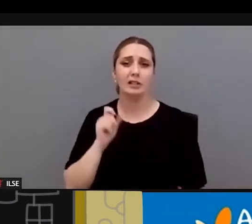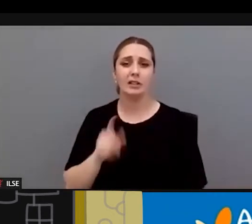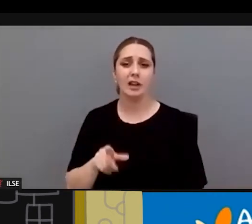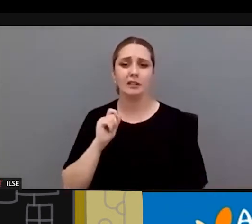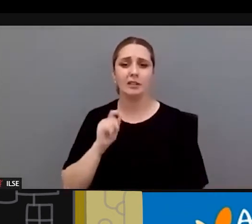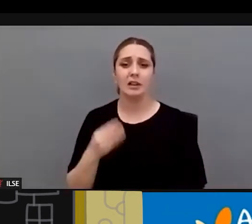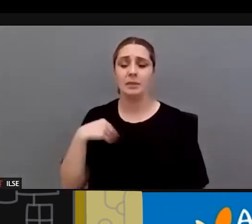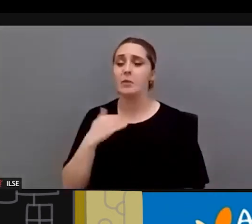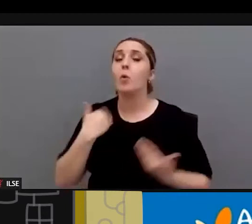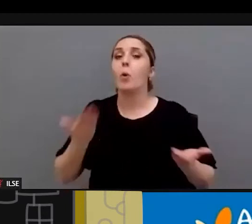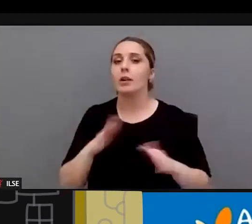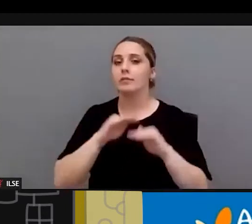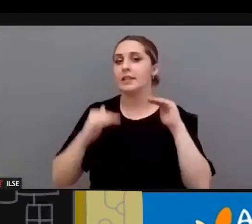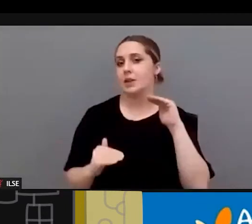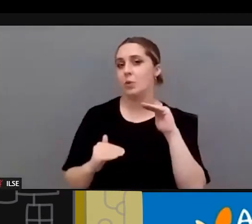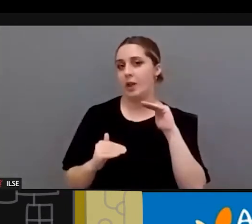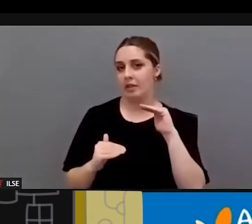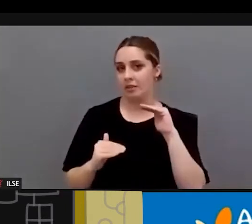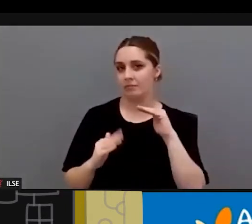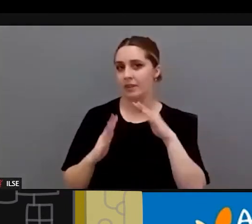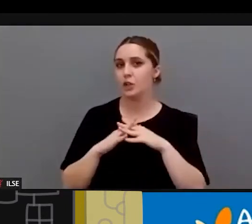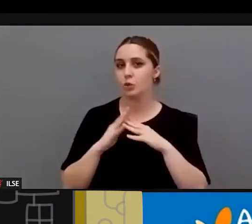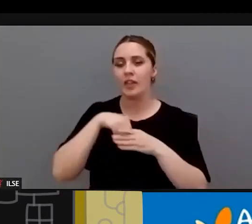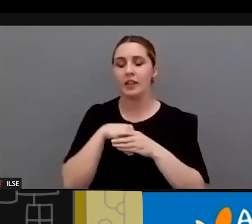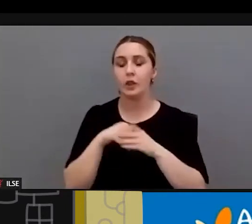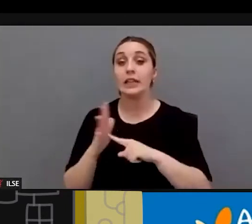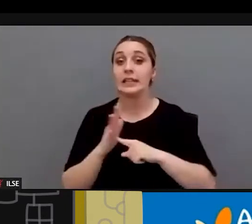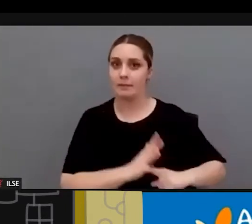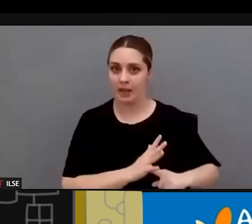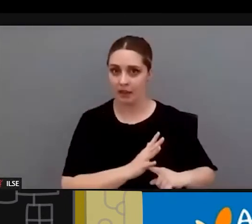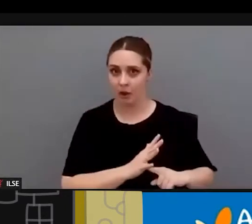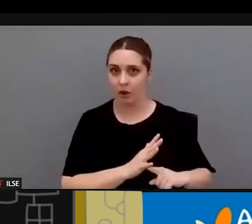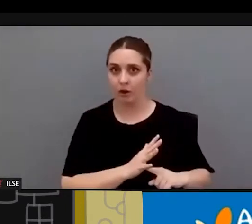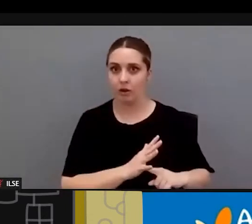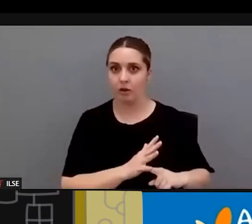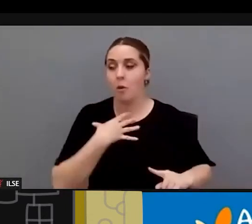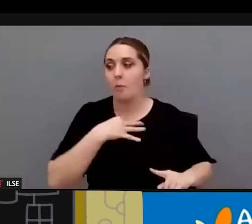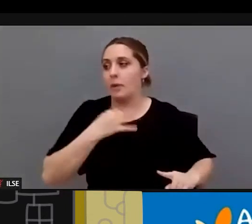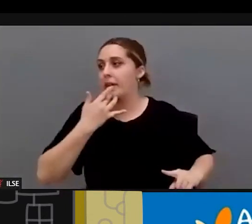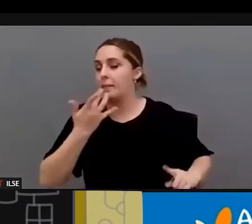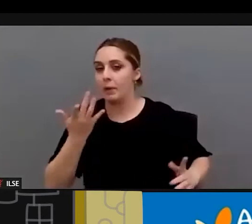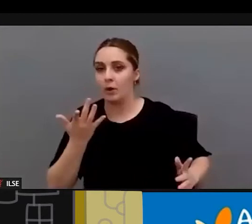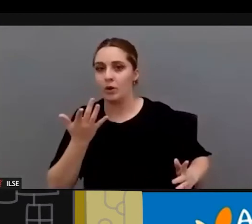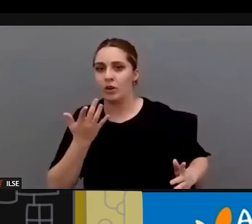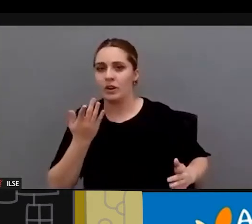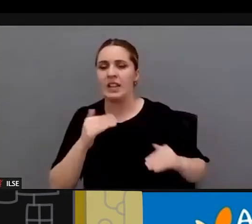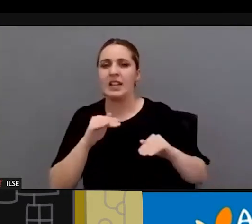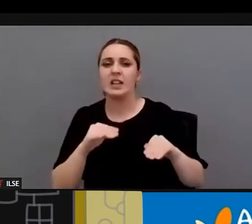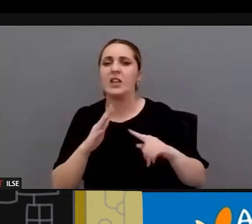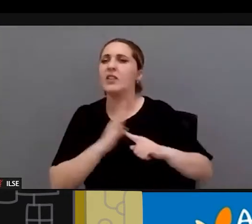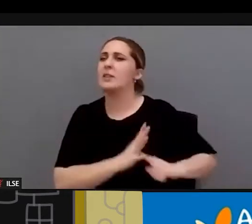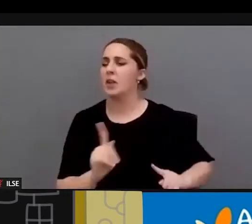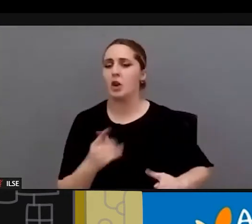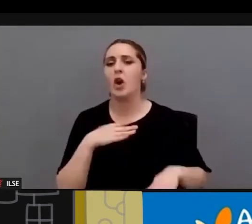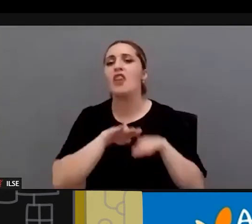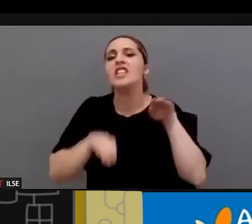la desigualdad estructural la discriminación podemos decir es desigualdad no es discriminación es una